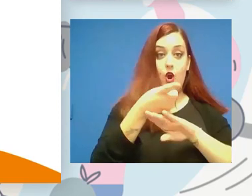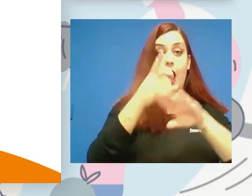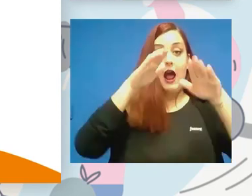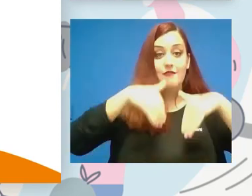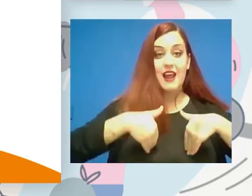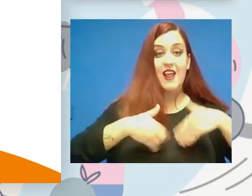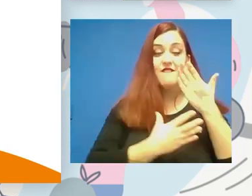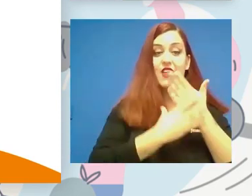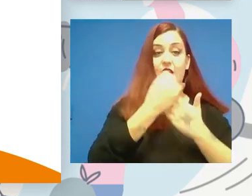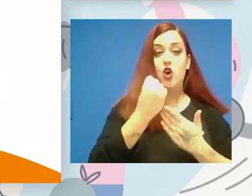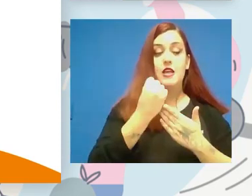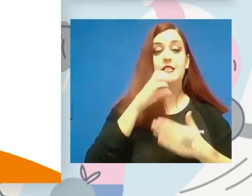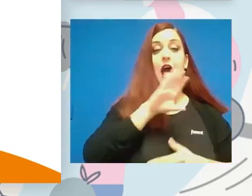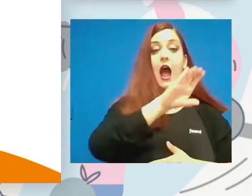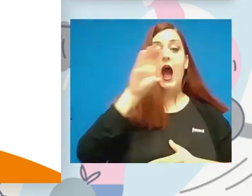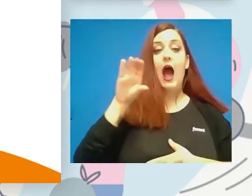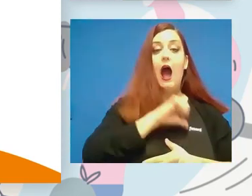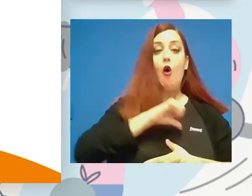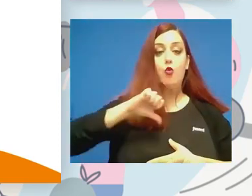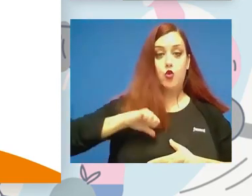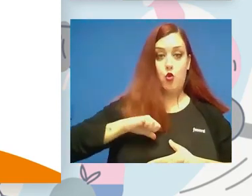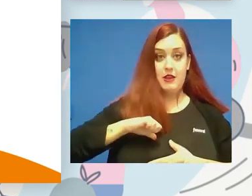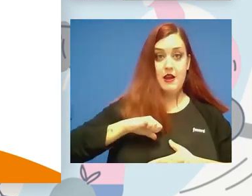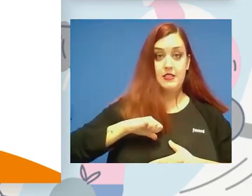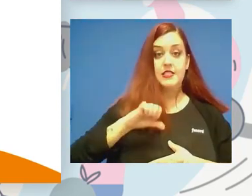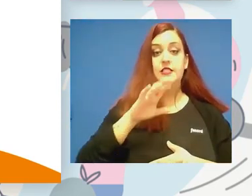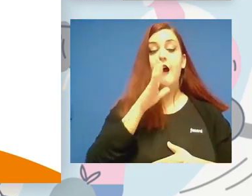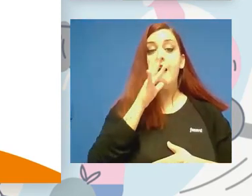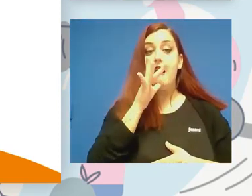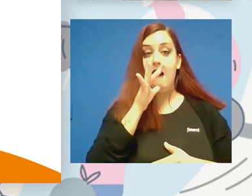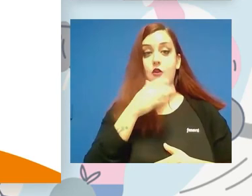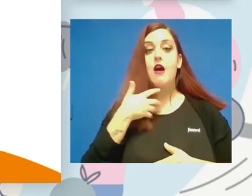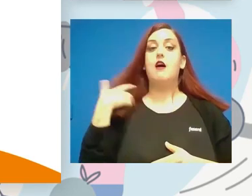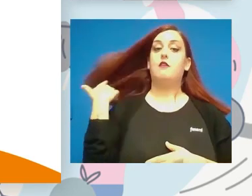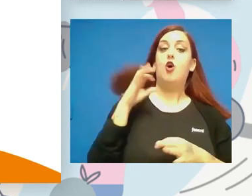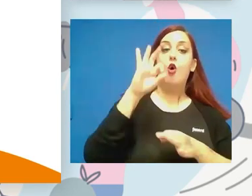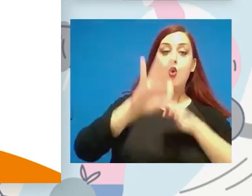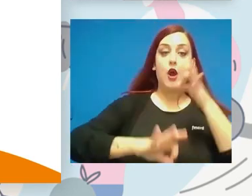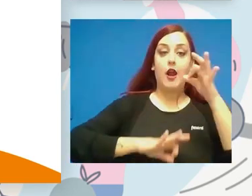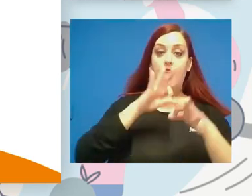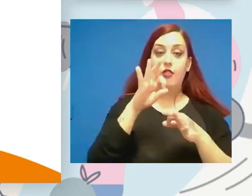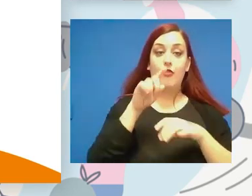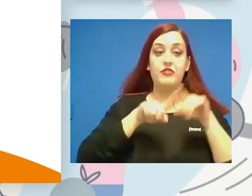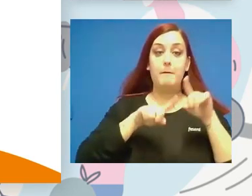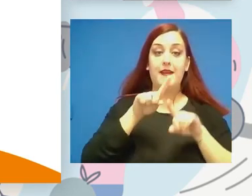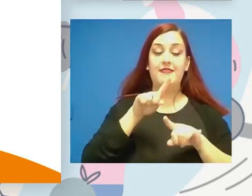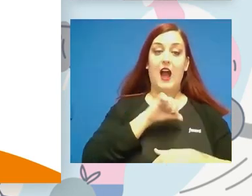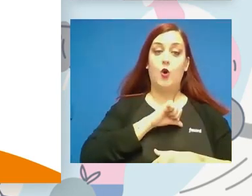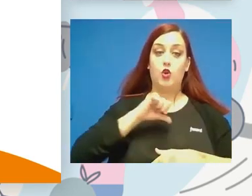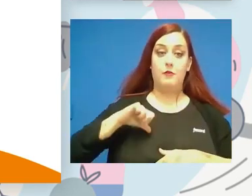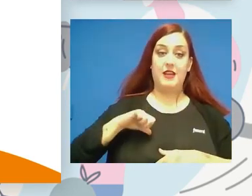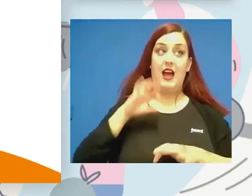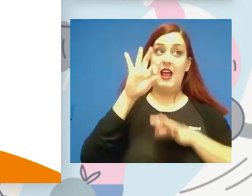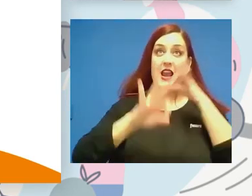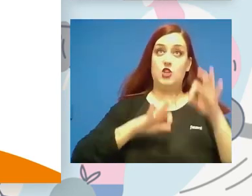federaciones autonómicas, que también ahora mismo son muy… la organización, según qué autonomía, es muy dispar, la organización